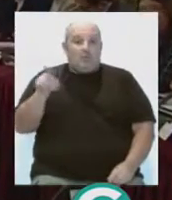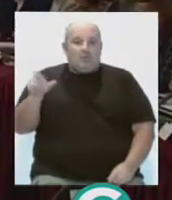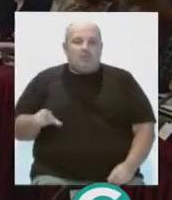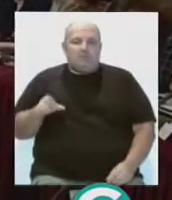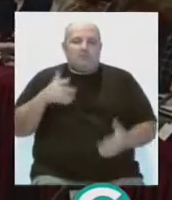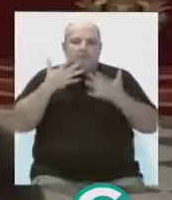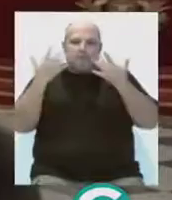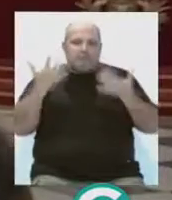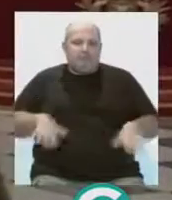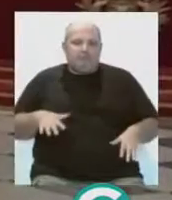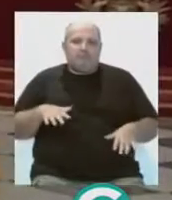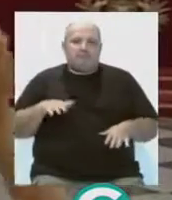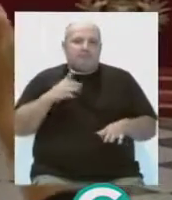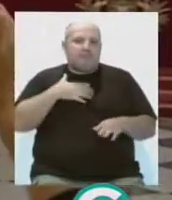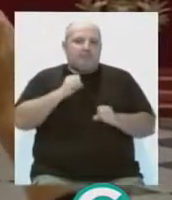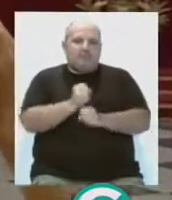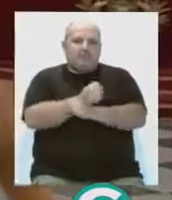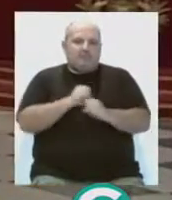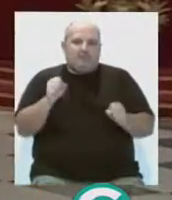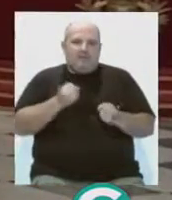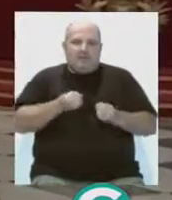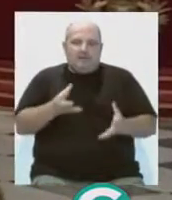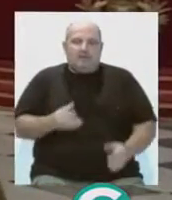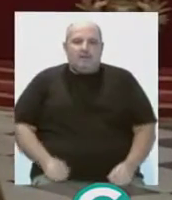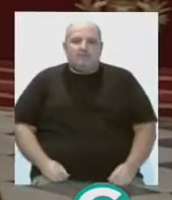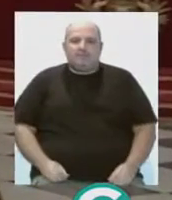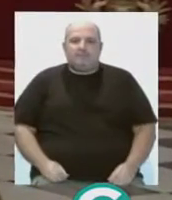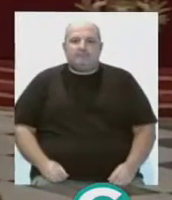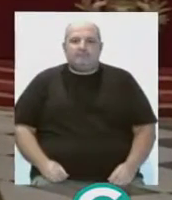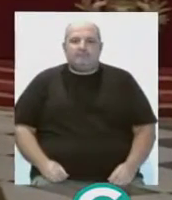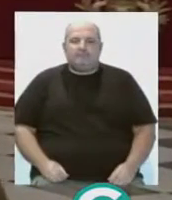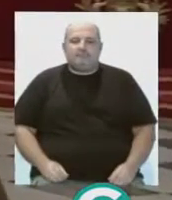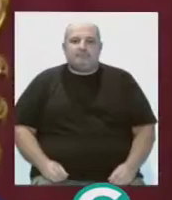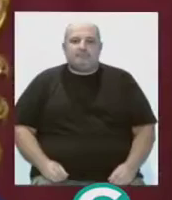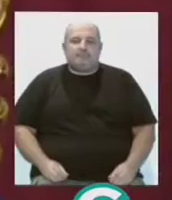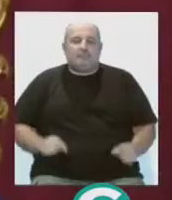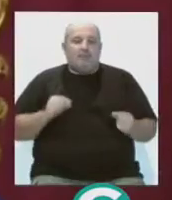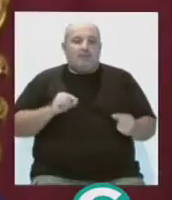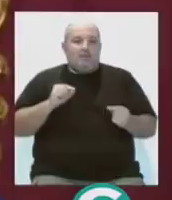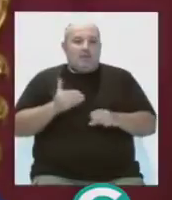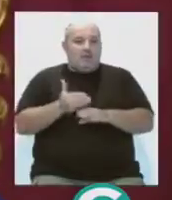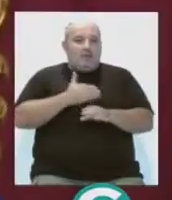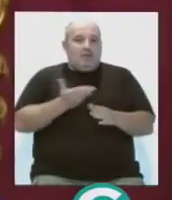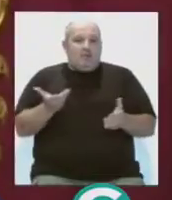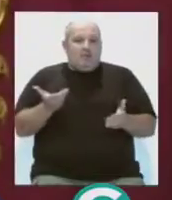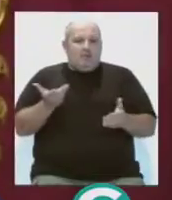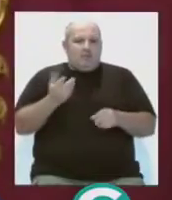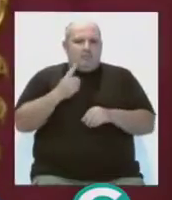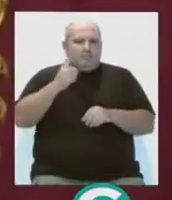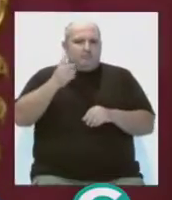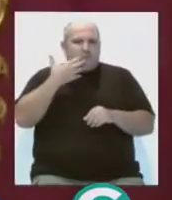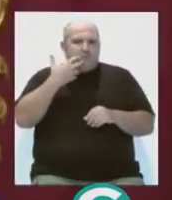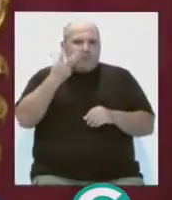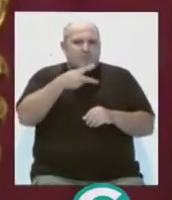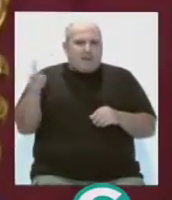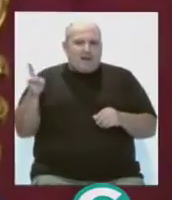su parte, se ha abstenido con críticas a la imposibilidad de exponer su posicionamiento. Pero si el debate se ha sido previamente, señor Alba, si llevamos dos